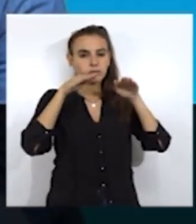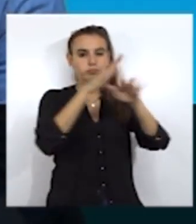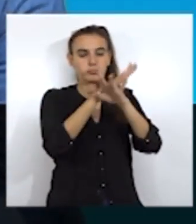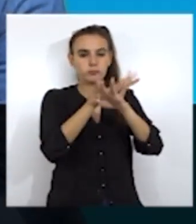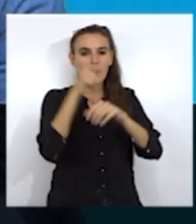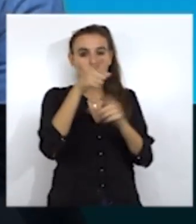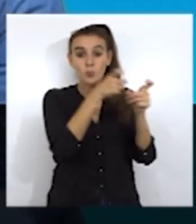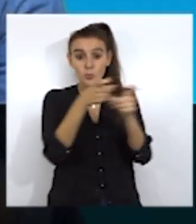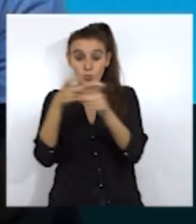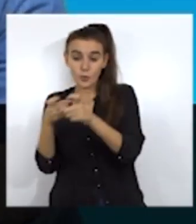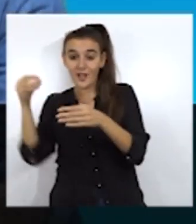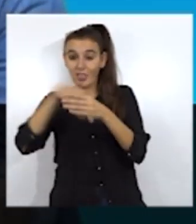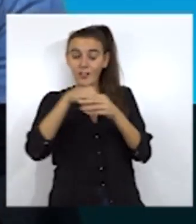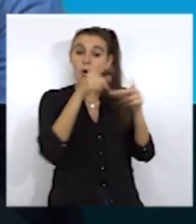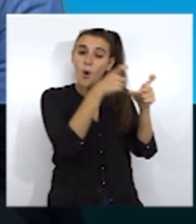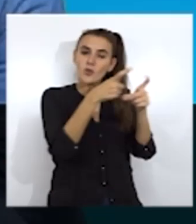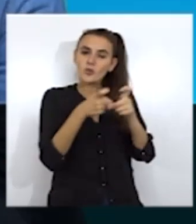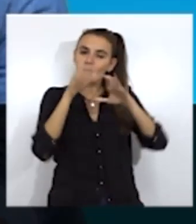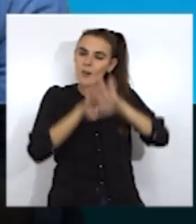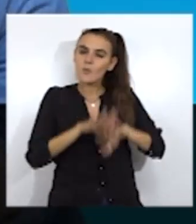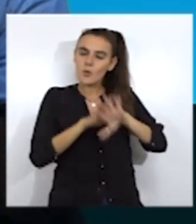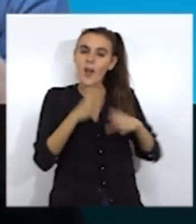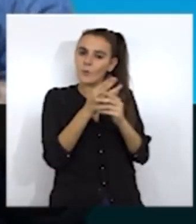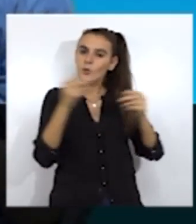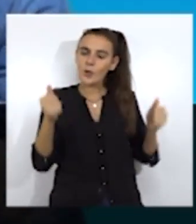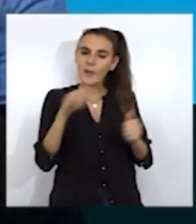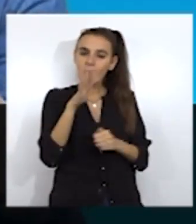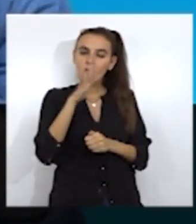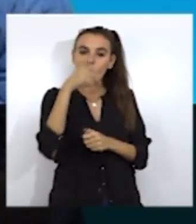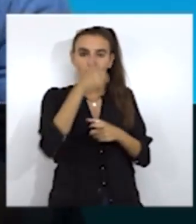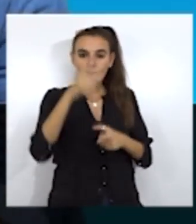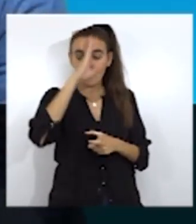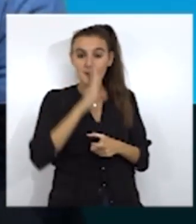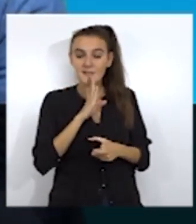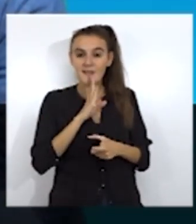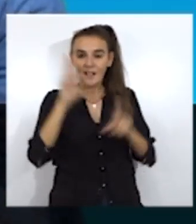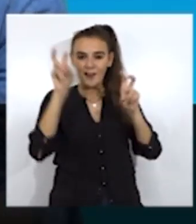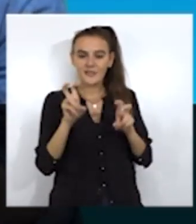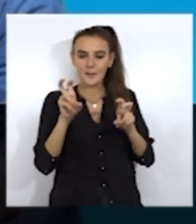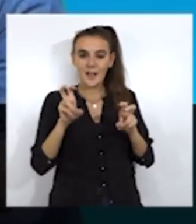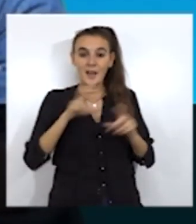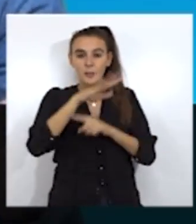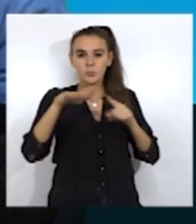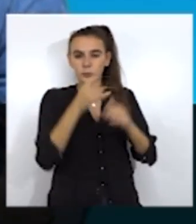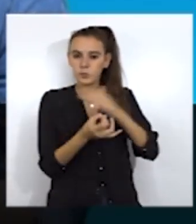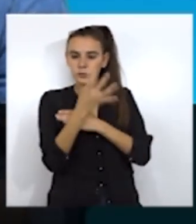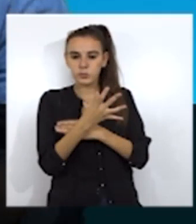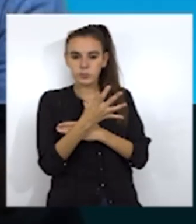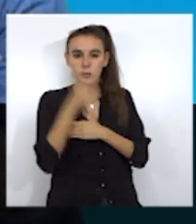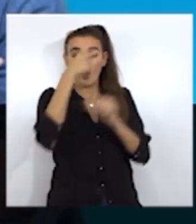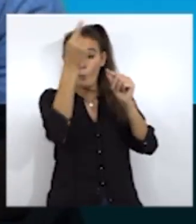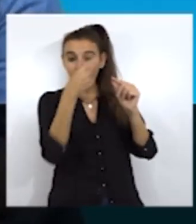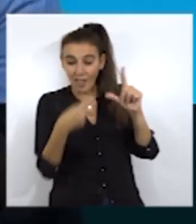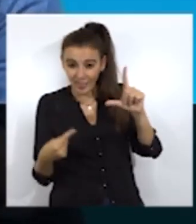Dentro de los shooters es un shooter muy light por el tipo de personaje y el ambiente en el que se recrea el juego. Los personajes son muy caricaturescos, muy de